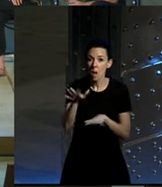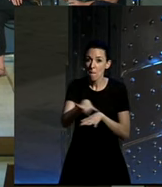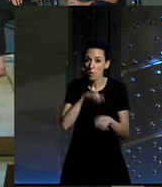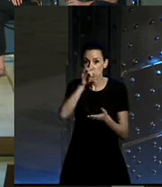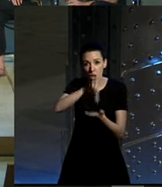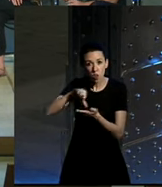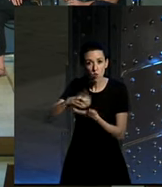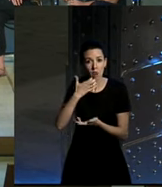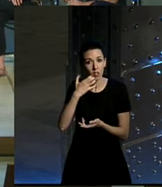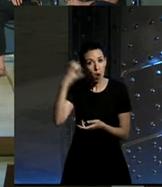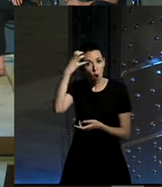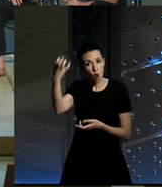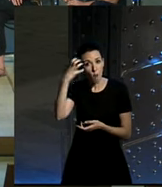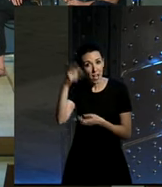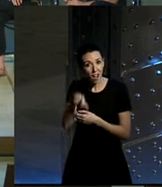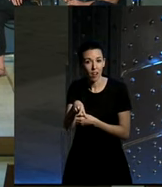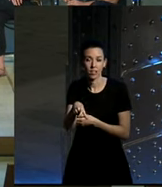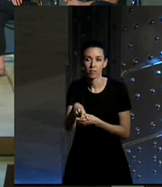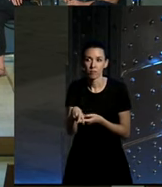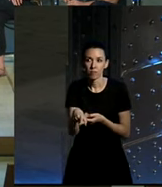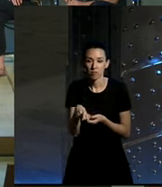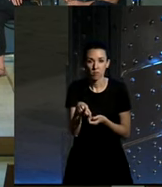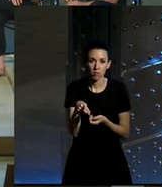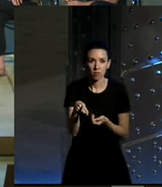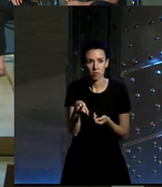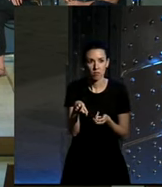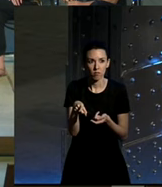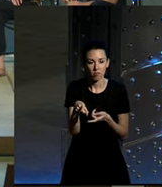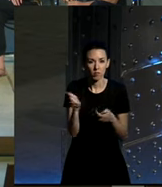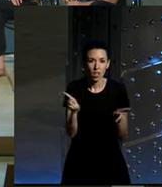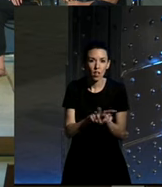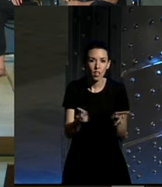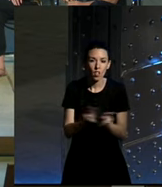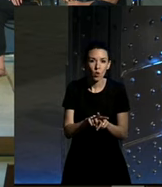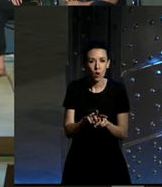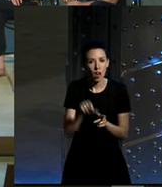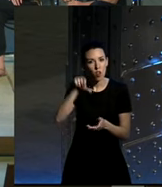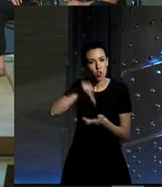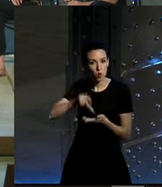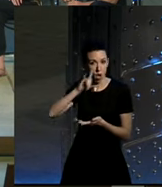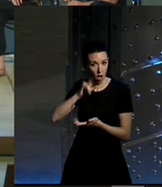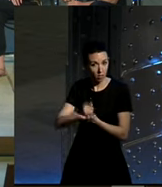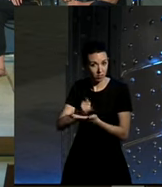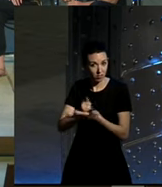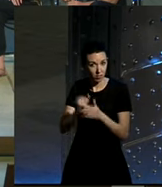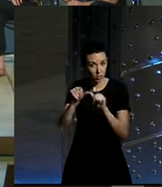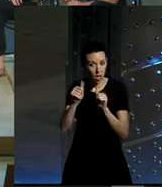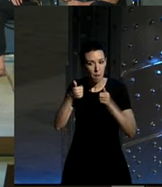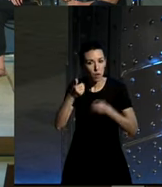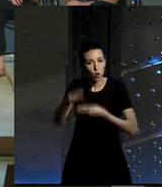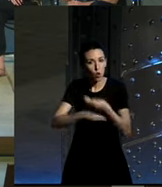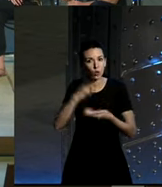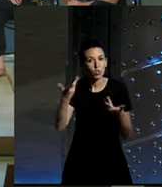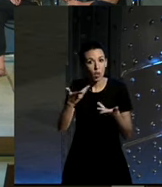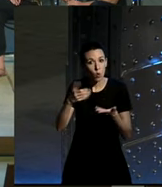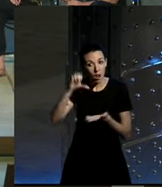en Copenhague que es bueno es un poco ciudad experimental en este sentido se empezó a utilizar en